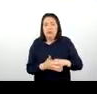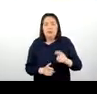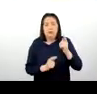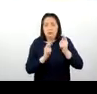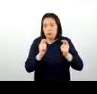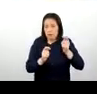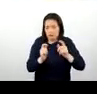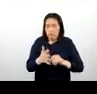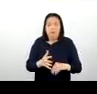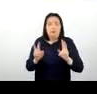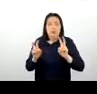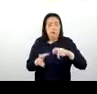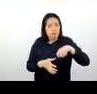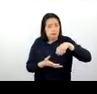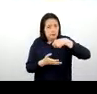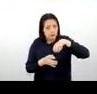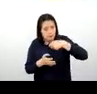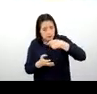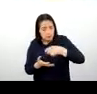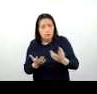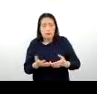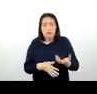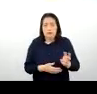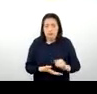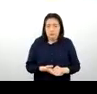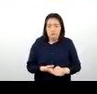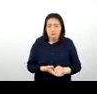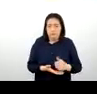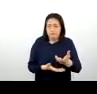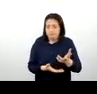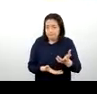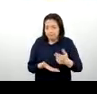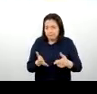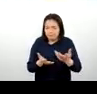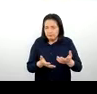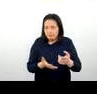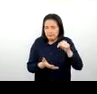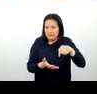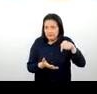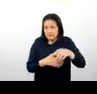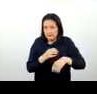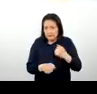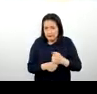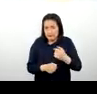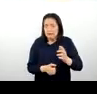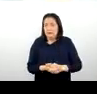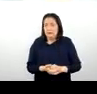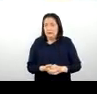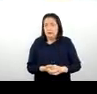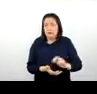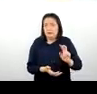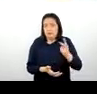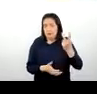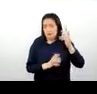gastronómico, cuya sede, bueno, cuya, el evento este año que fue el segundo